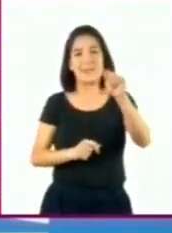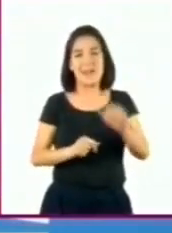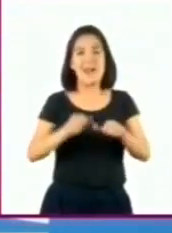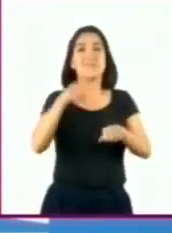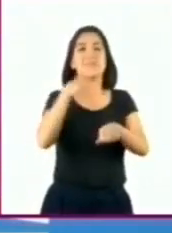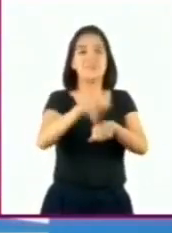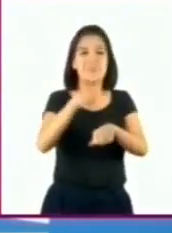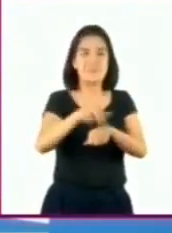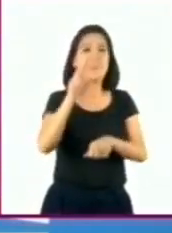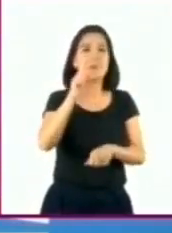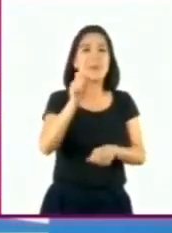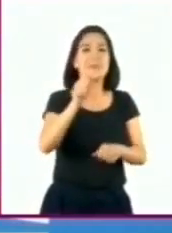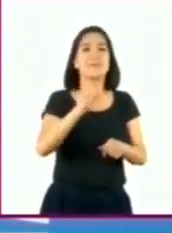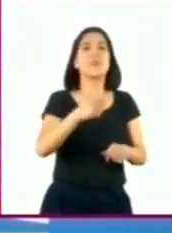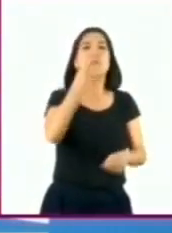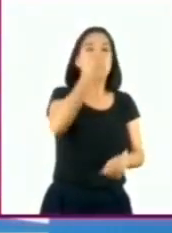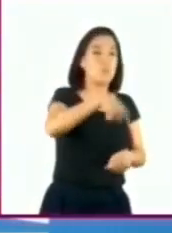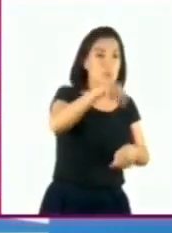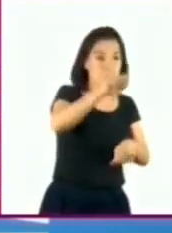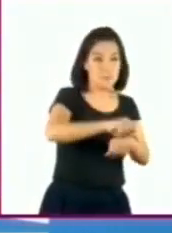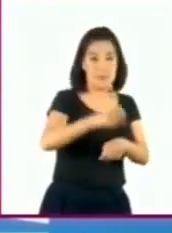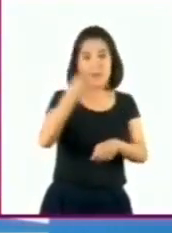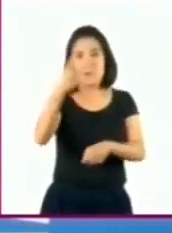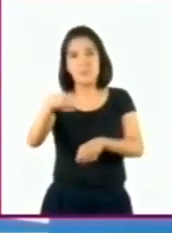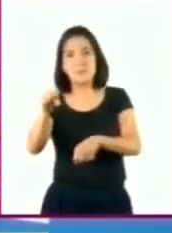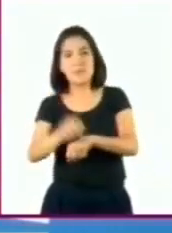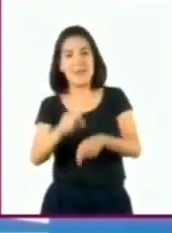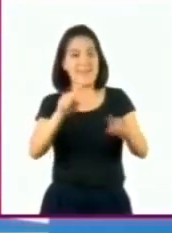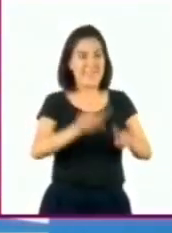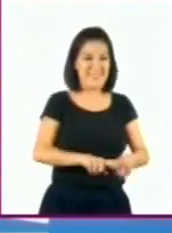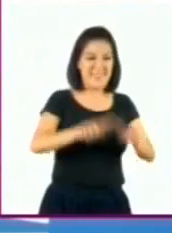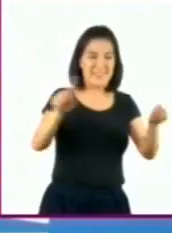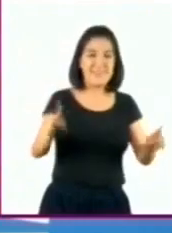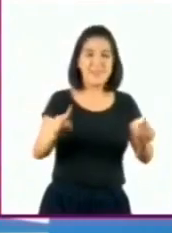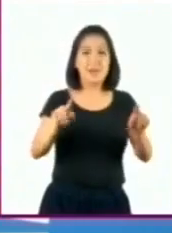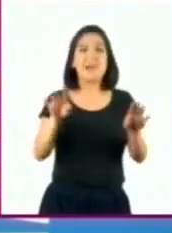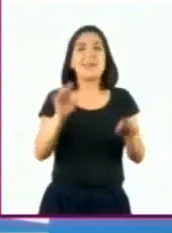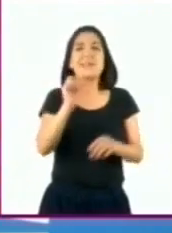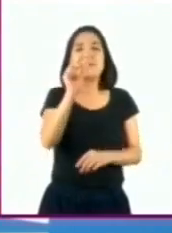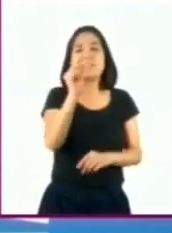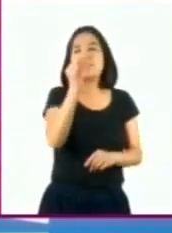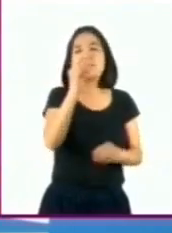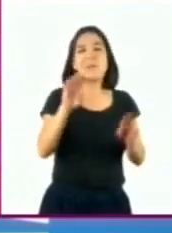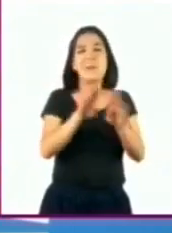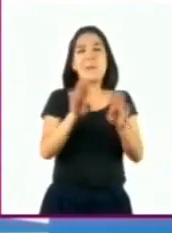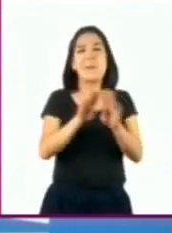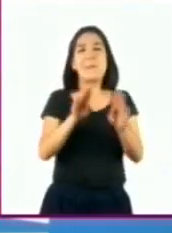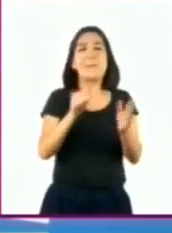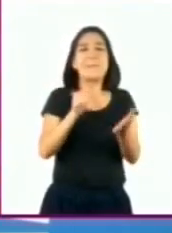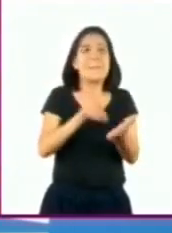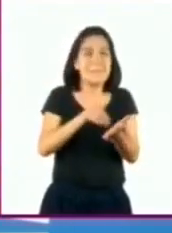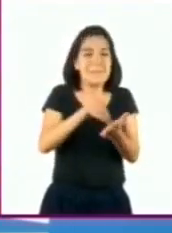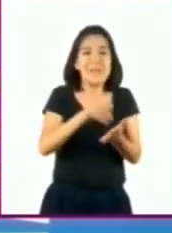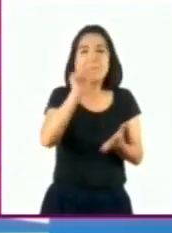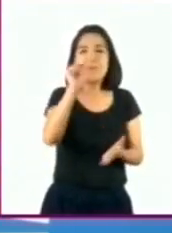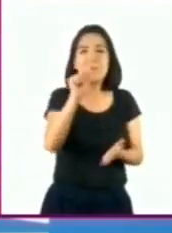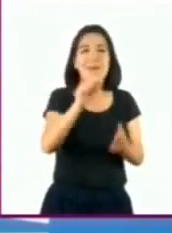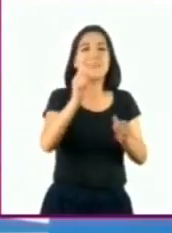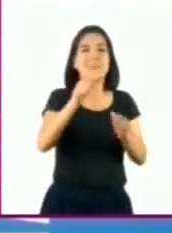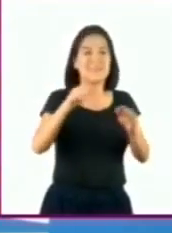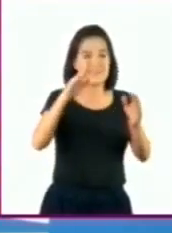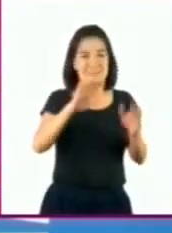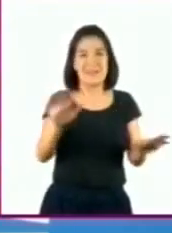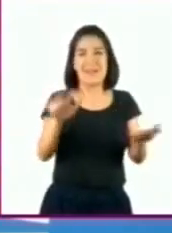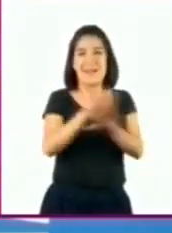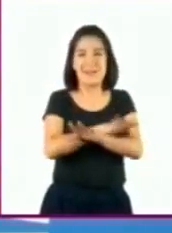embargo, el crecimiento de una semana a otra será apenas de unos milímetros, así que tendrán que aprender a ubicar números